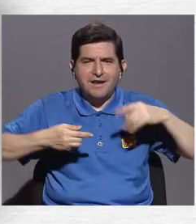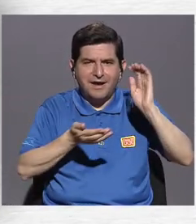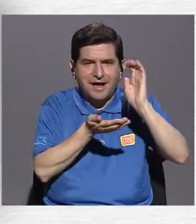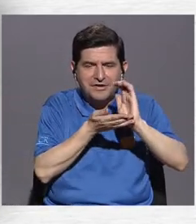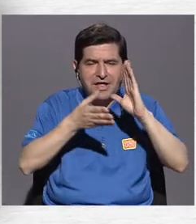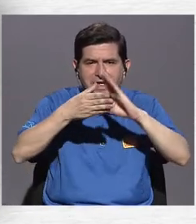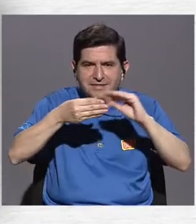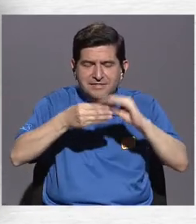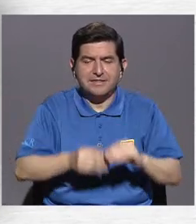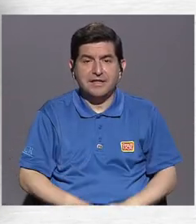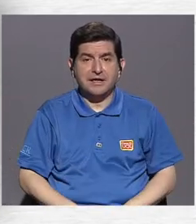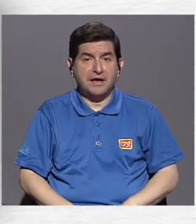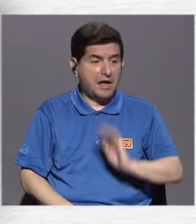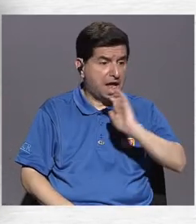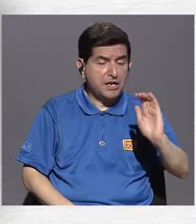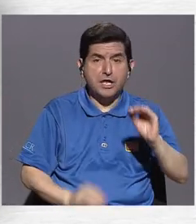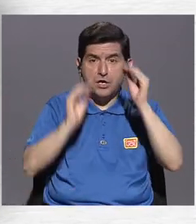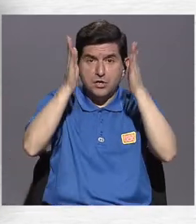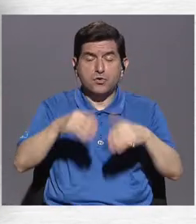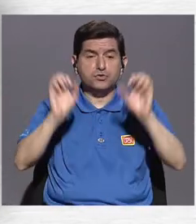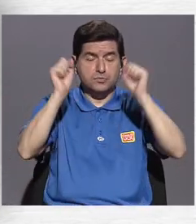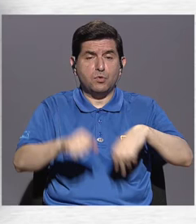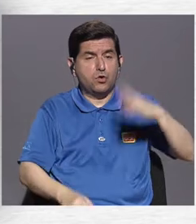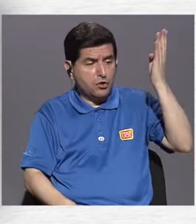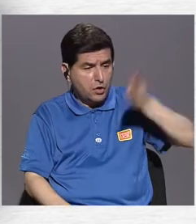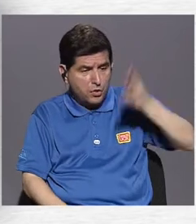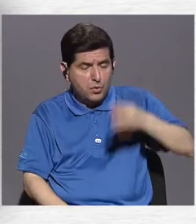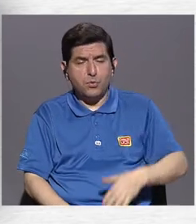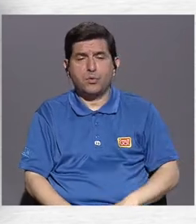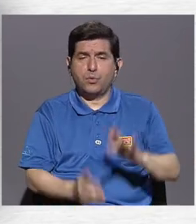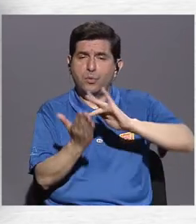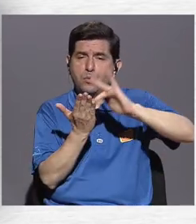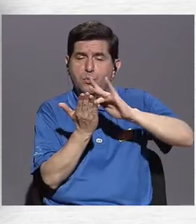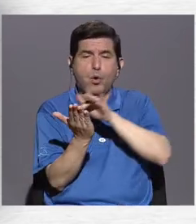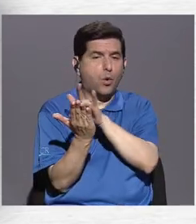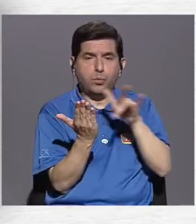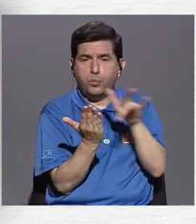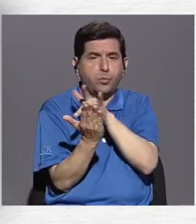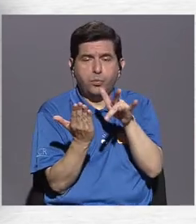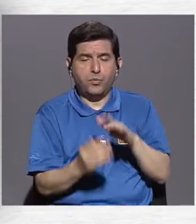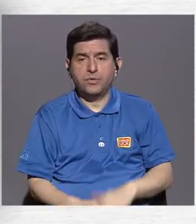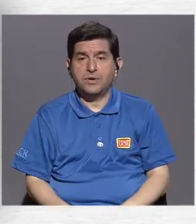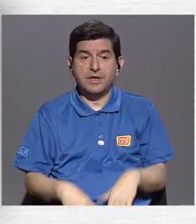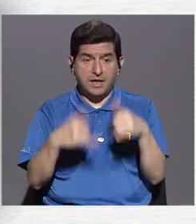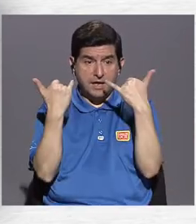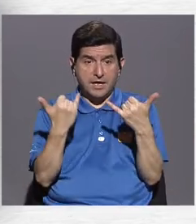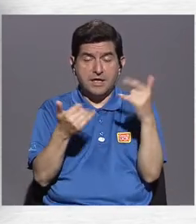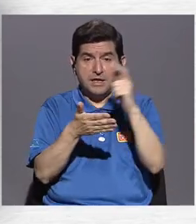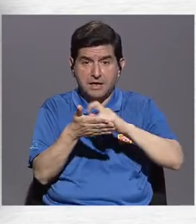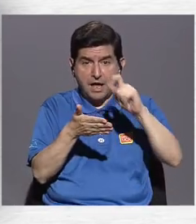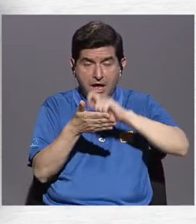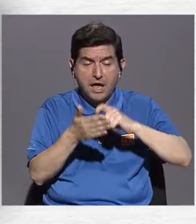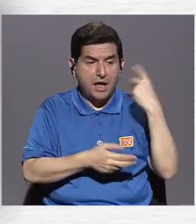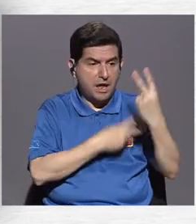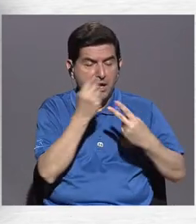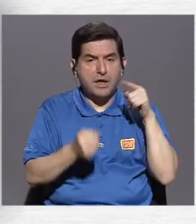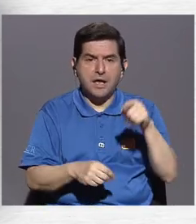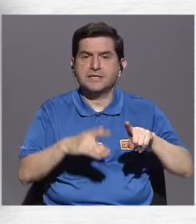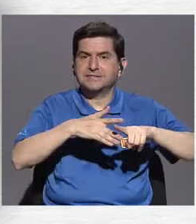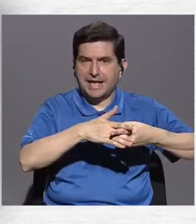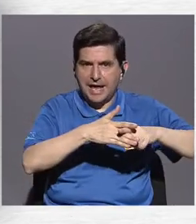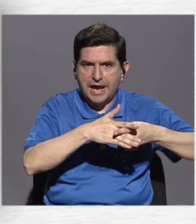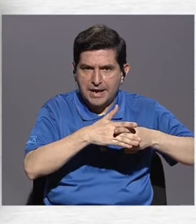niños, los docentes la pueden descargar desde sus celulares y desde sus tablets y se ha convertido en las escuelas que hemos visitado una